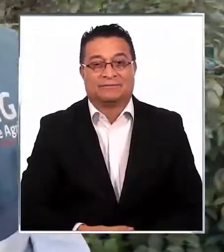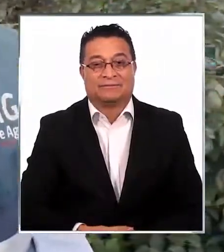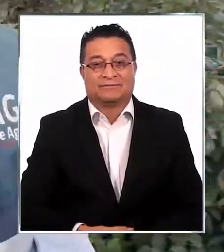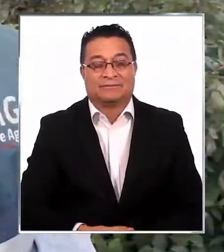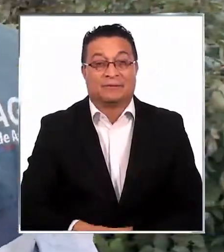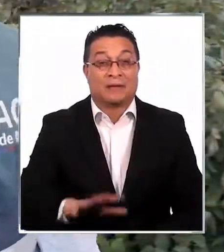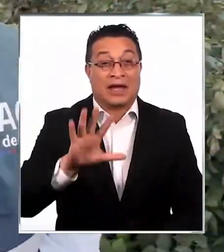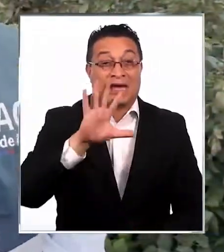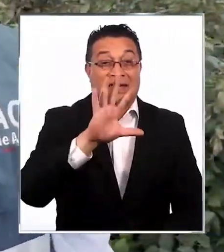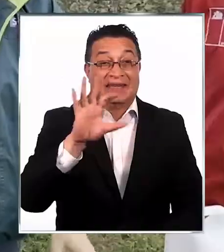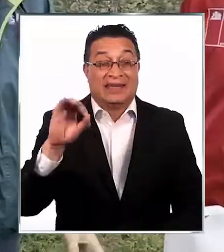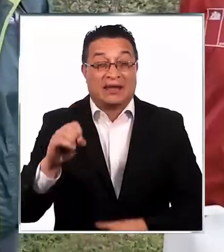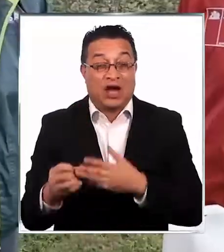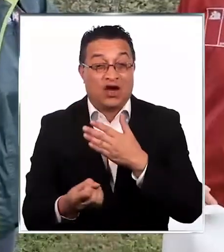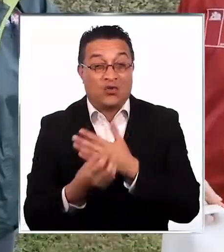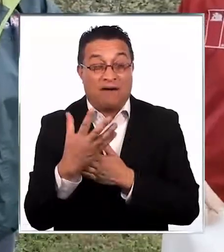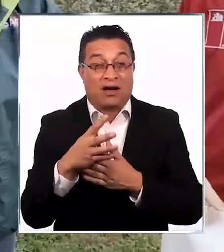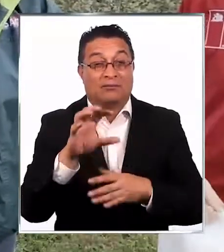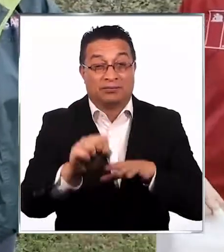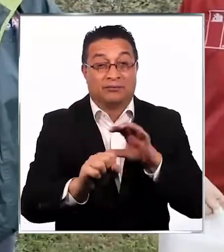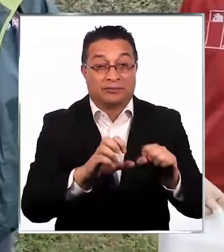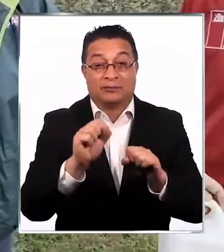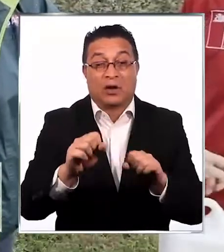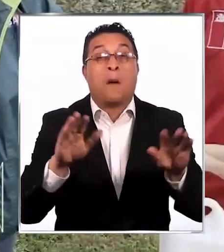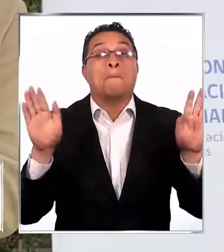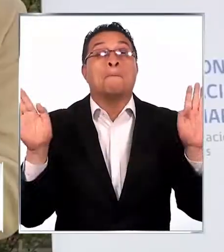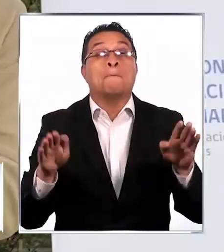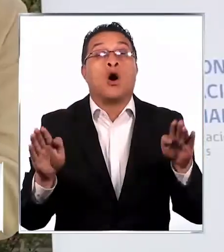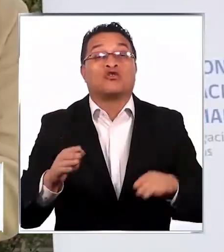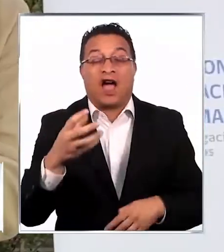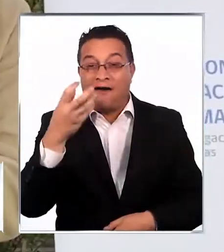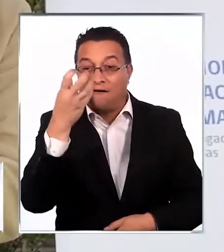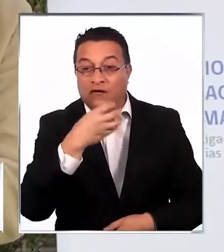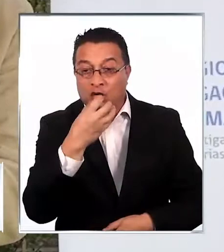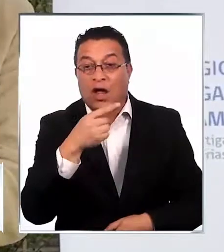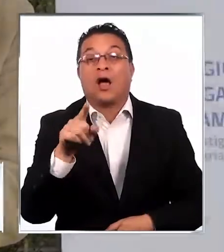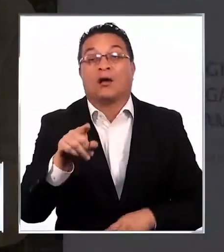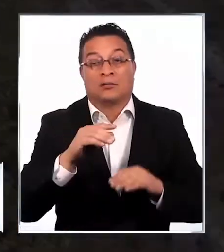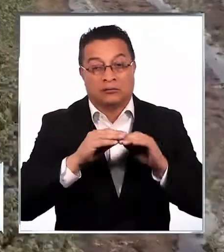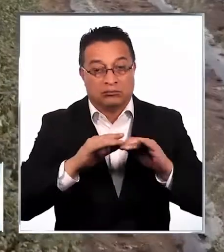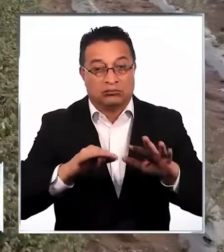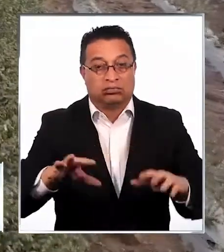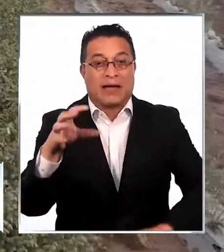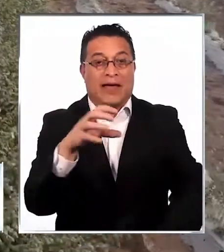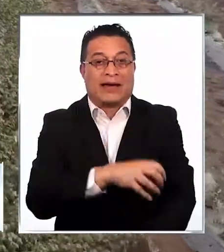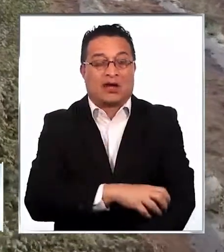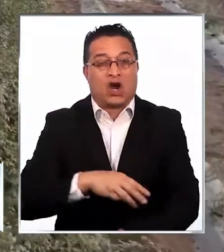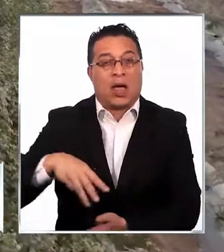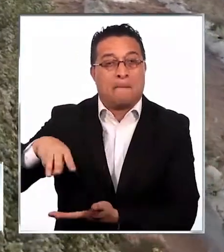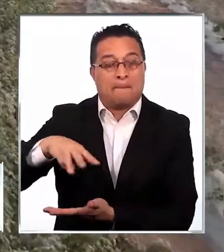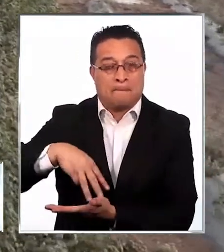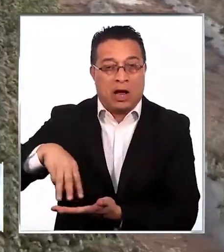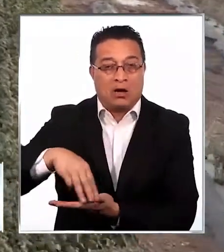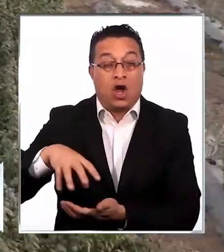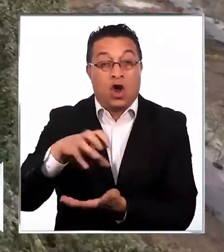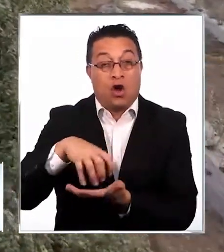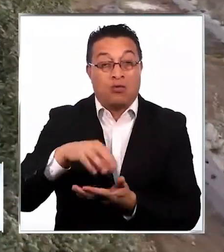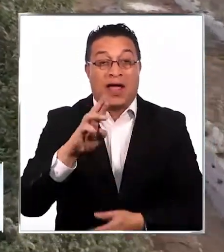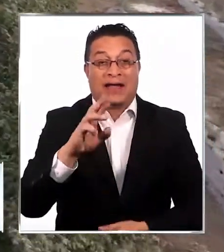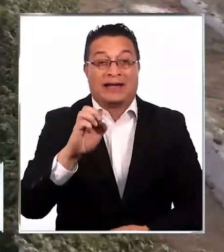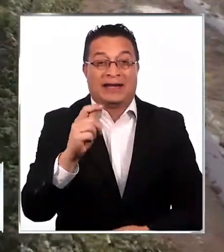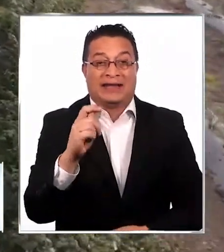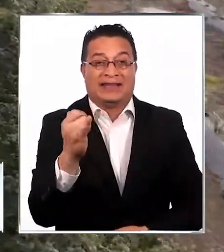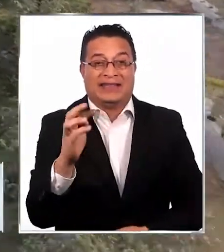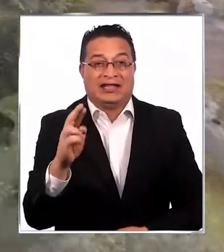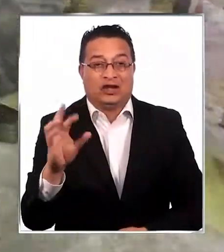500 nuevas trampas para detectar la mosca de la fruta se desplegaron en la región de Maule. En la comuna de Retiro, por ejemplo,